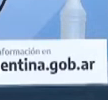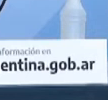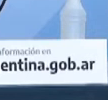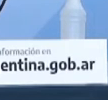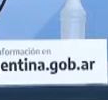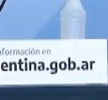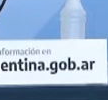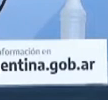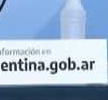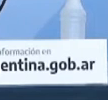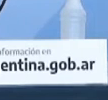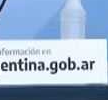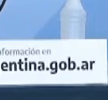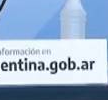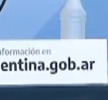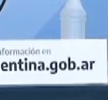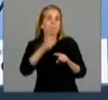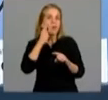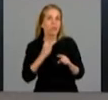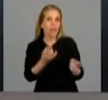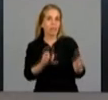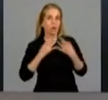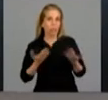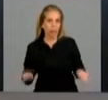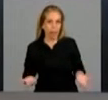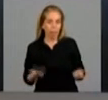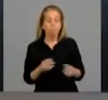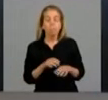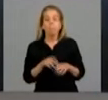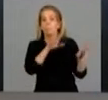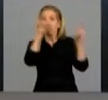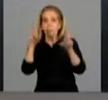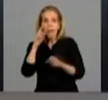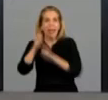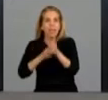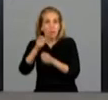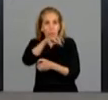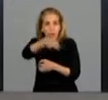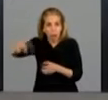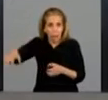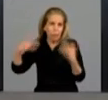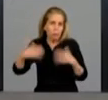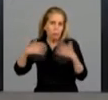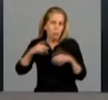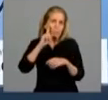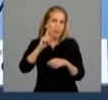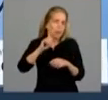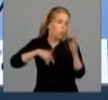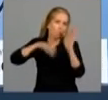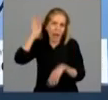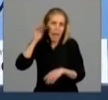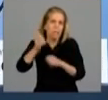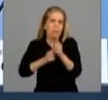en la misma situación que antes. Las industrias, tenemos más de mil industrias abiertas, mucho más si contamos pymes,